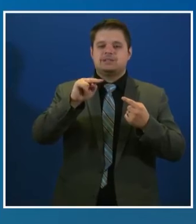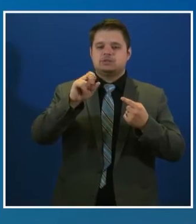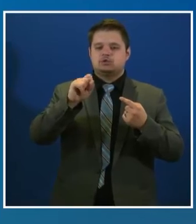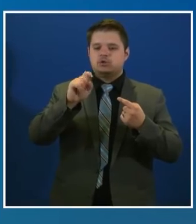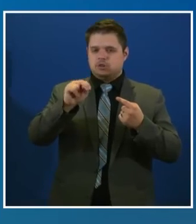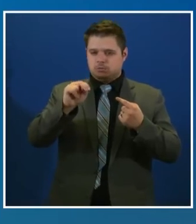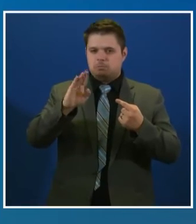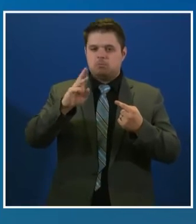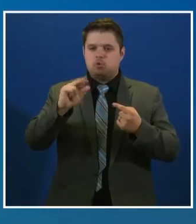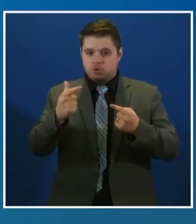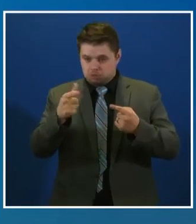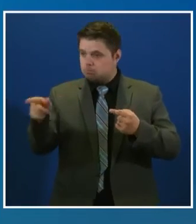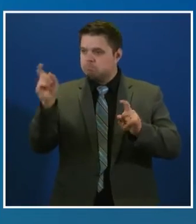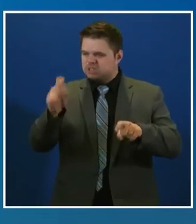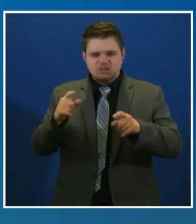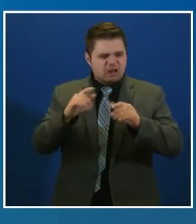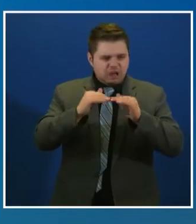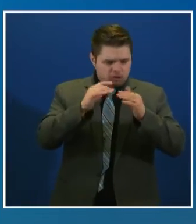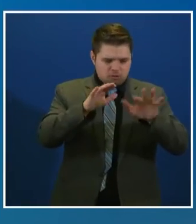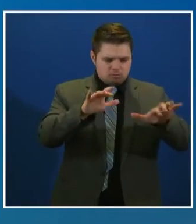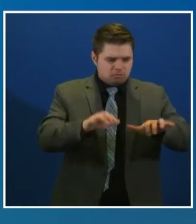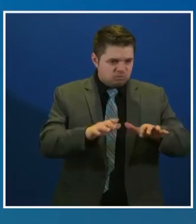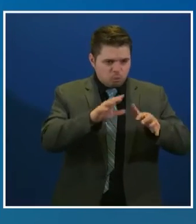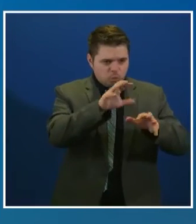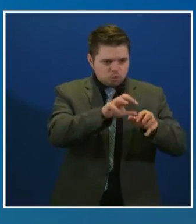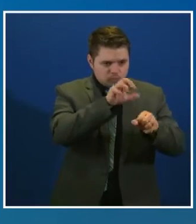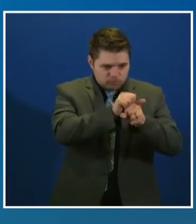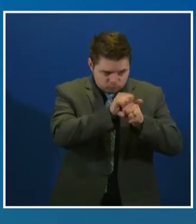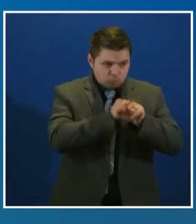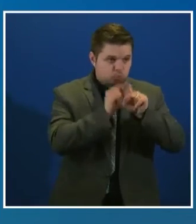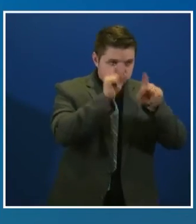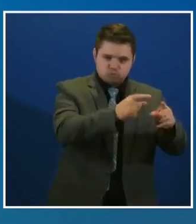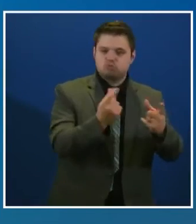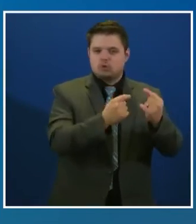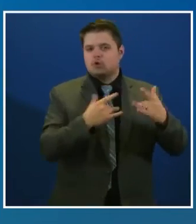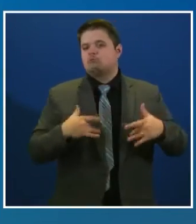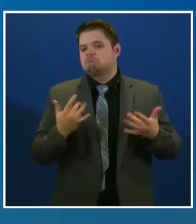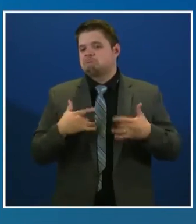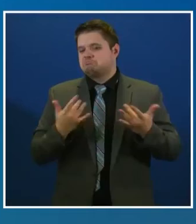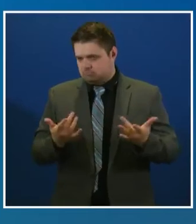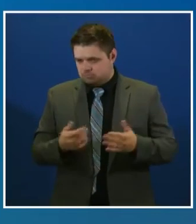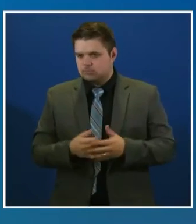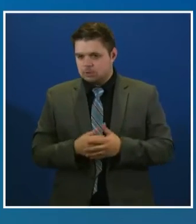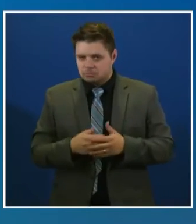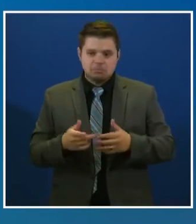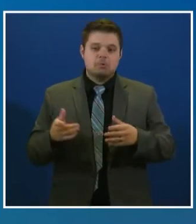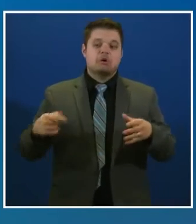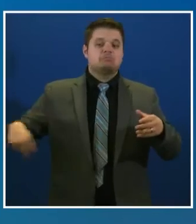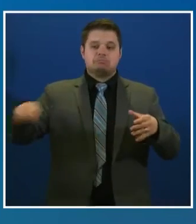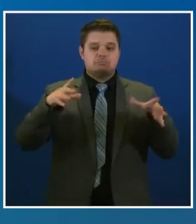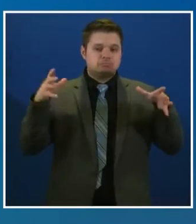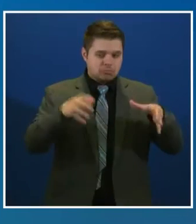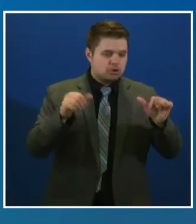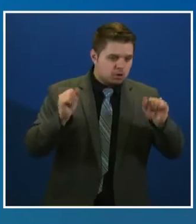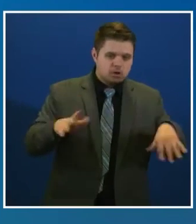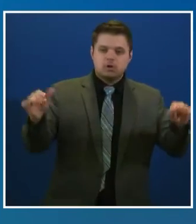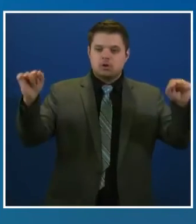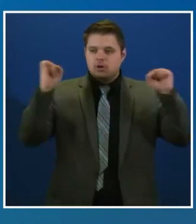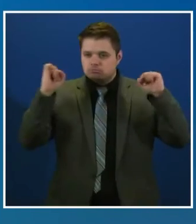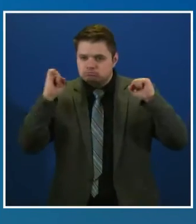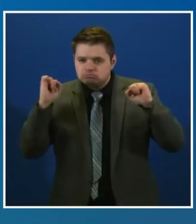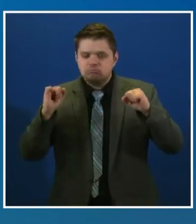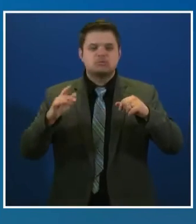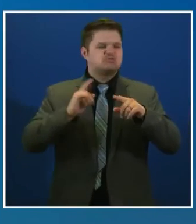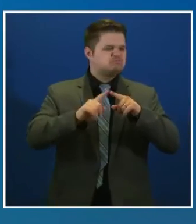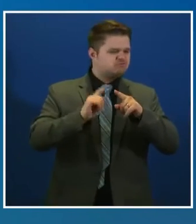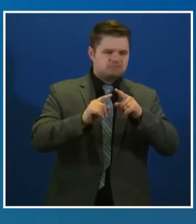áreas para hacer deporte, clases de ejercicios en grupo, canchas de pickleball, etcétera, cuando hacen su reserva. Además, está